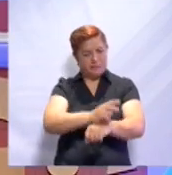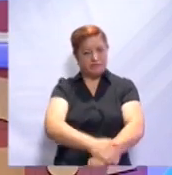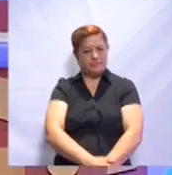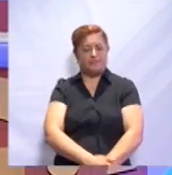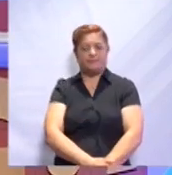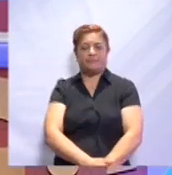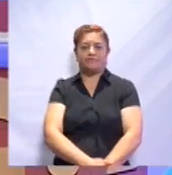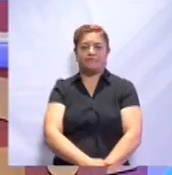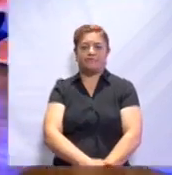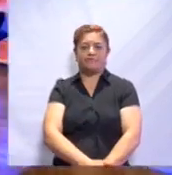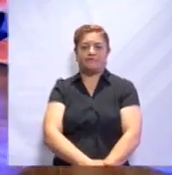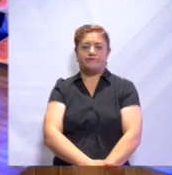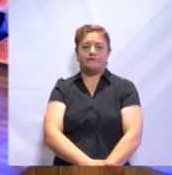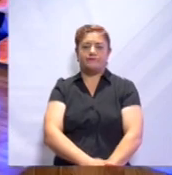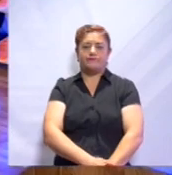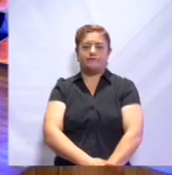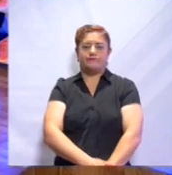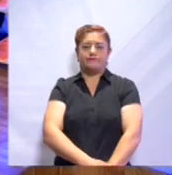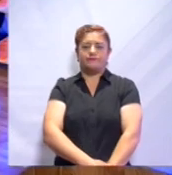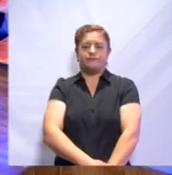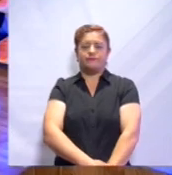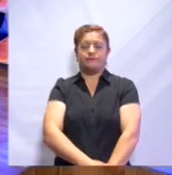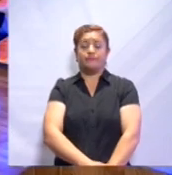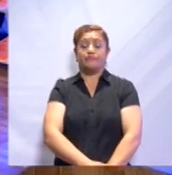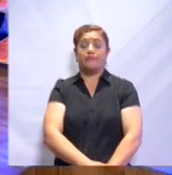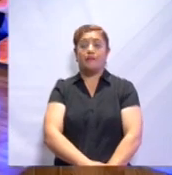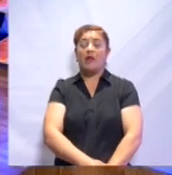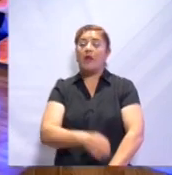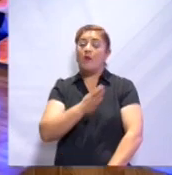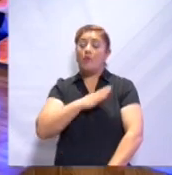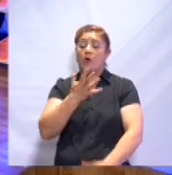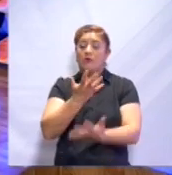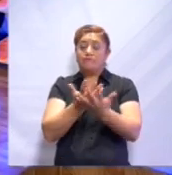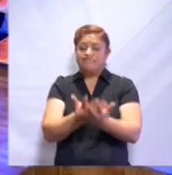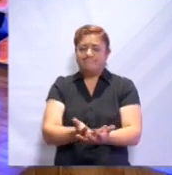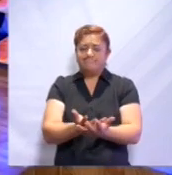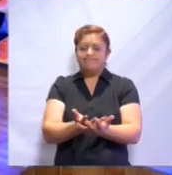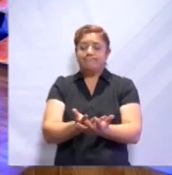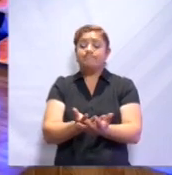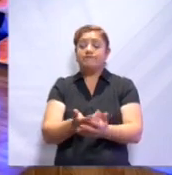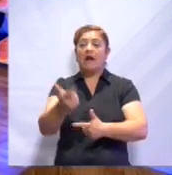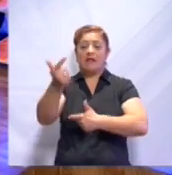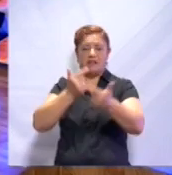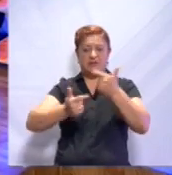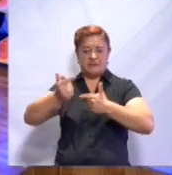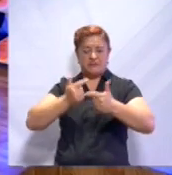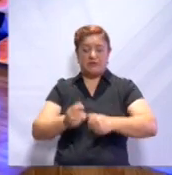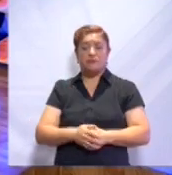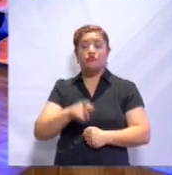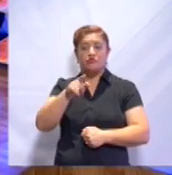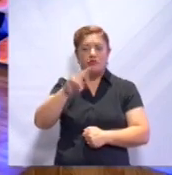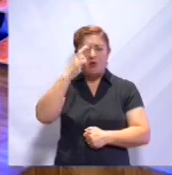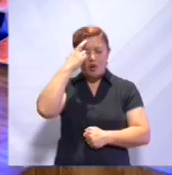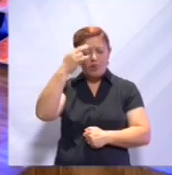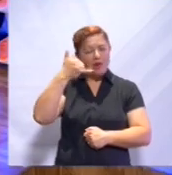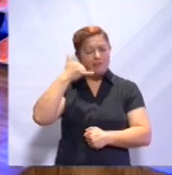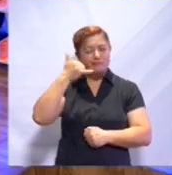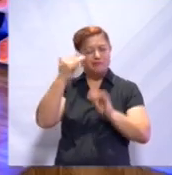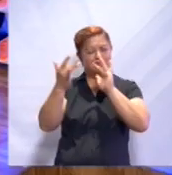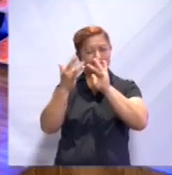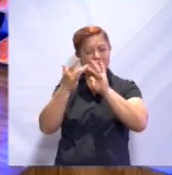de un adulto. ¿Te parece? Entonces, pues bueno, vamos a un corte, regresamos. No se olviden contactarse con nosotros.